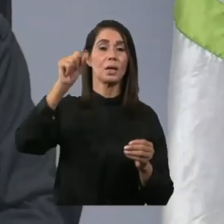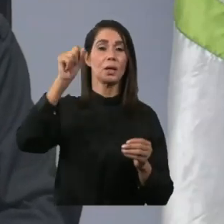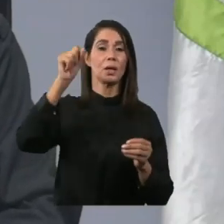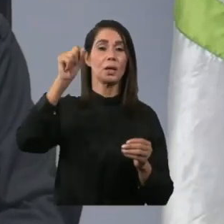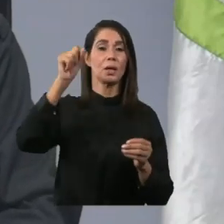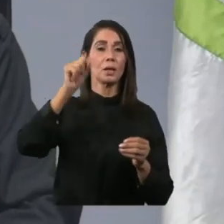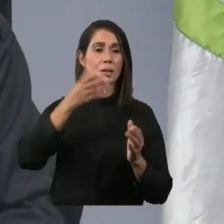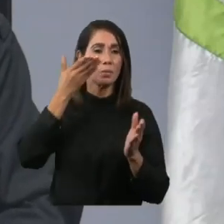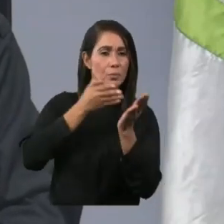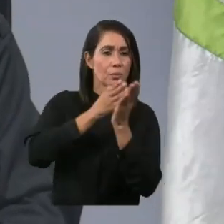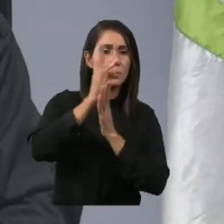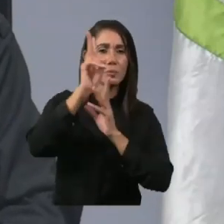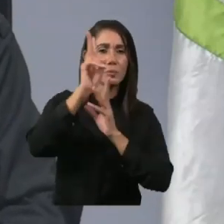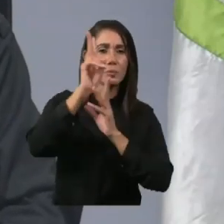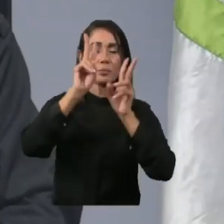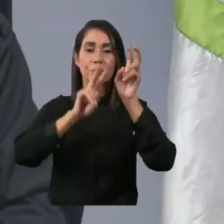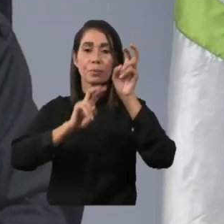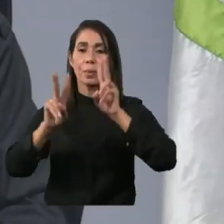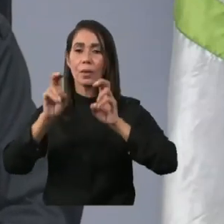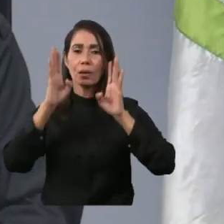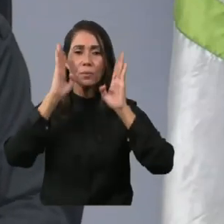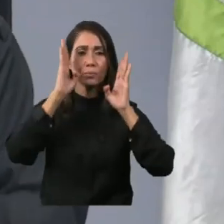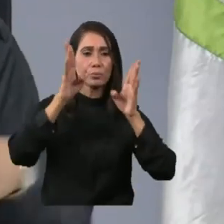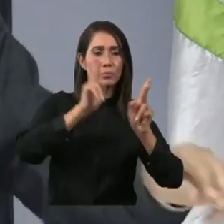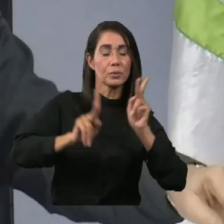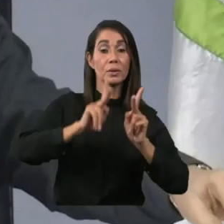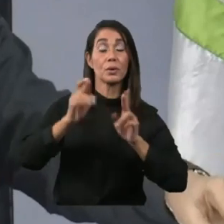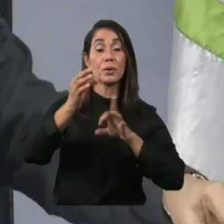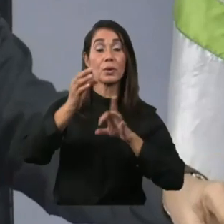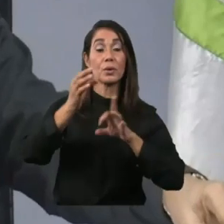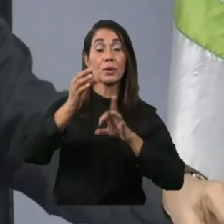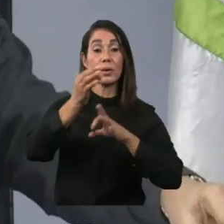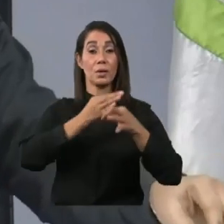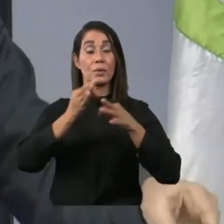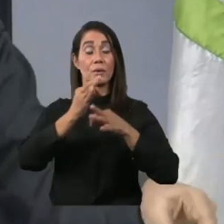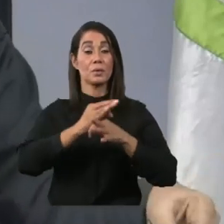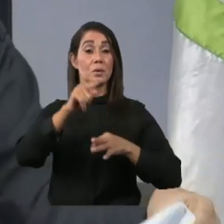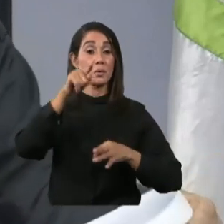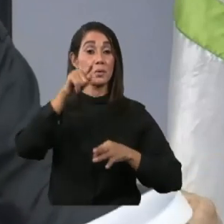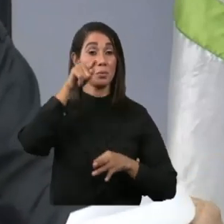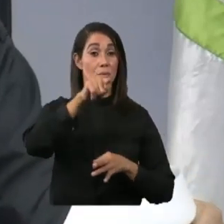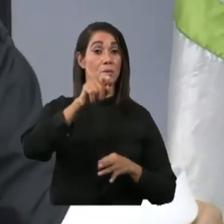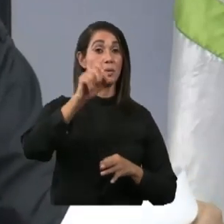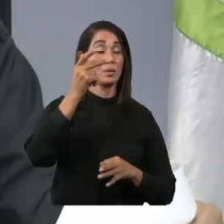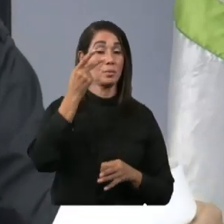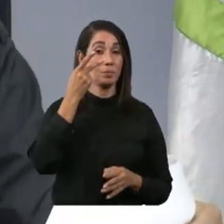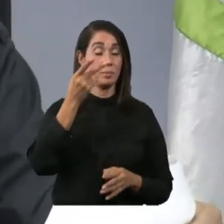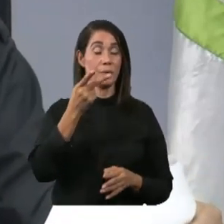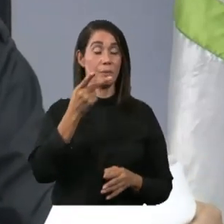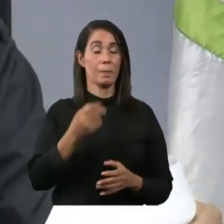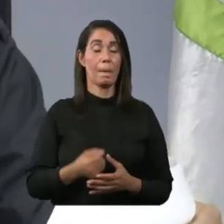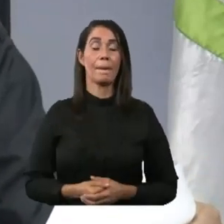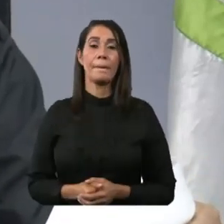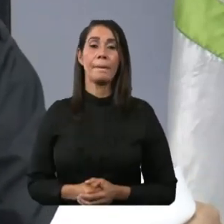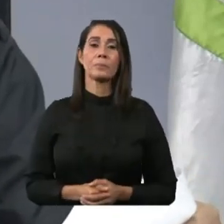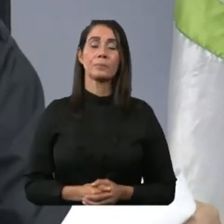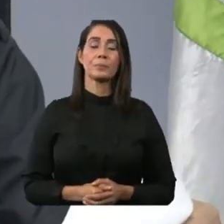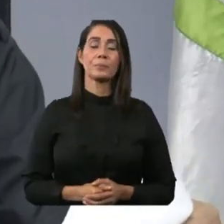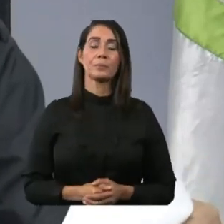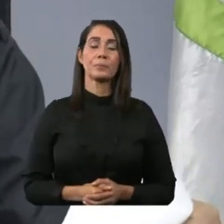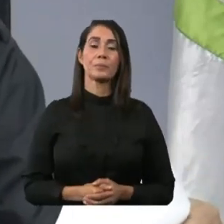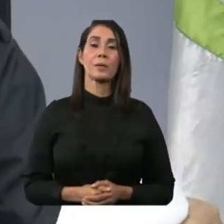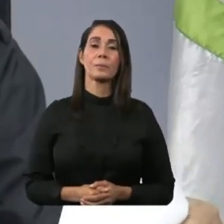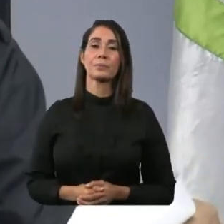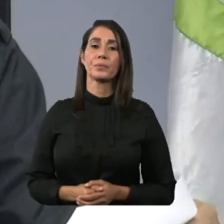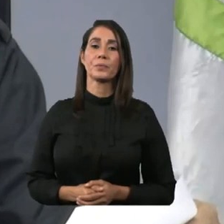intervención constante en San Francisco de Macorís que si usted se pone a ver cómo ha